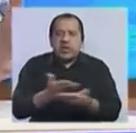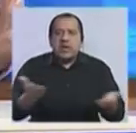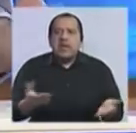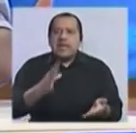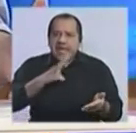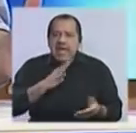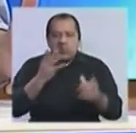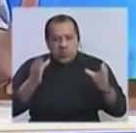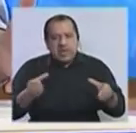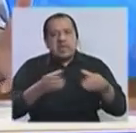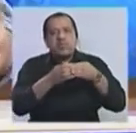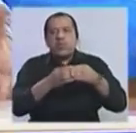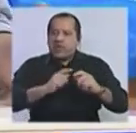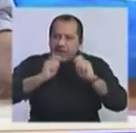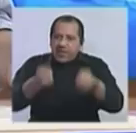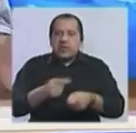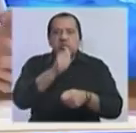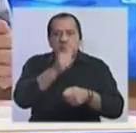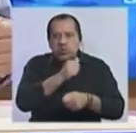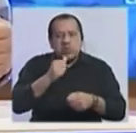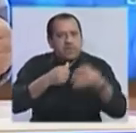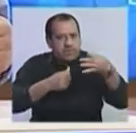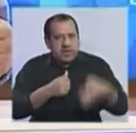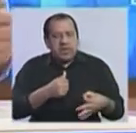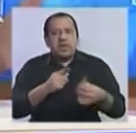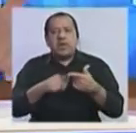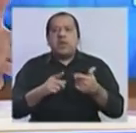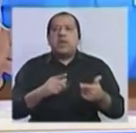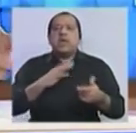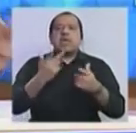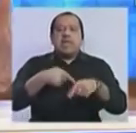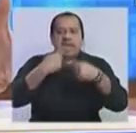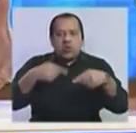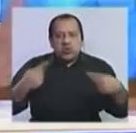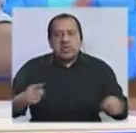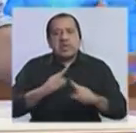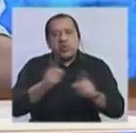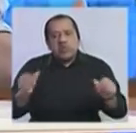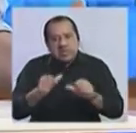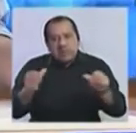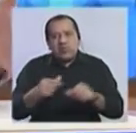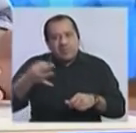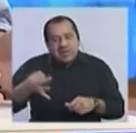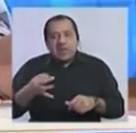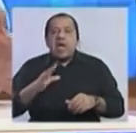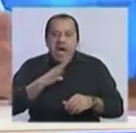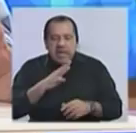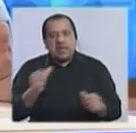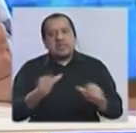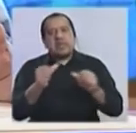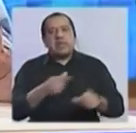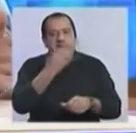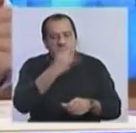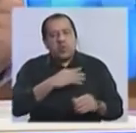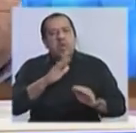un equipo que da certezas en todos los terrenos, que las cosas que no hicimos bien las tenemos que hacer mejor, seguridad, por